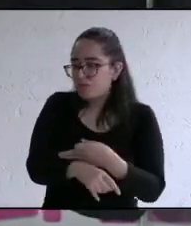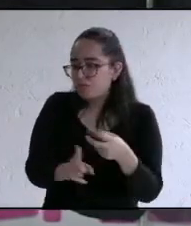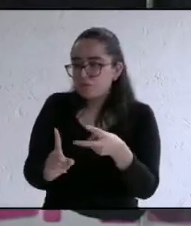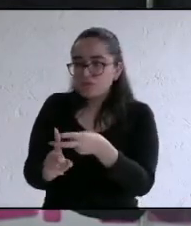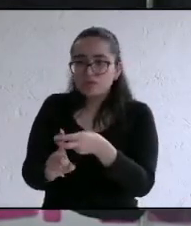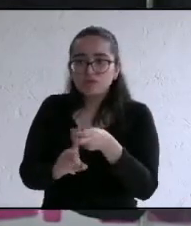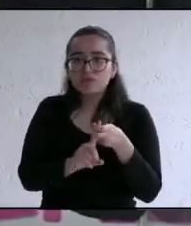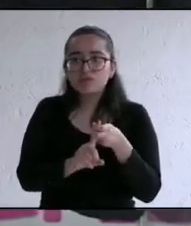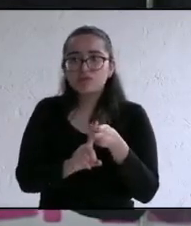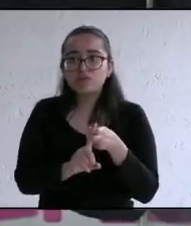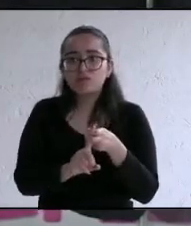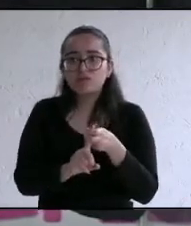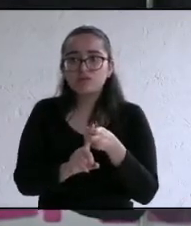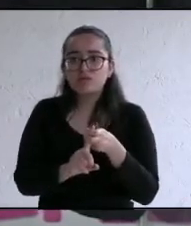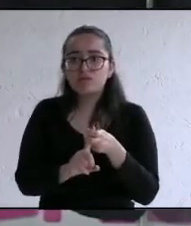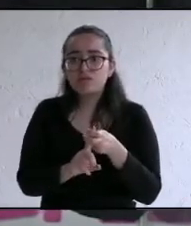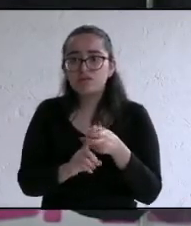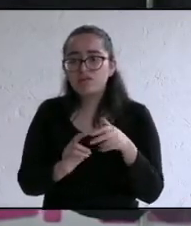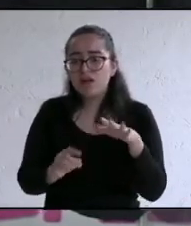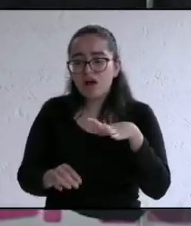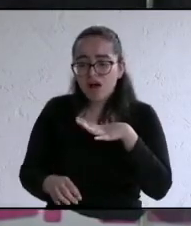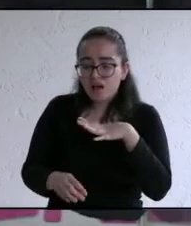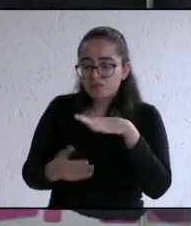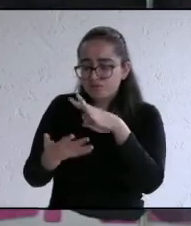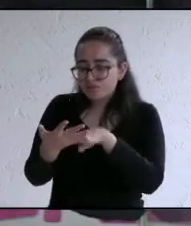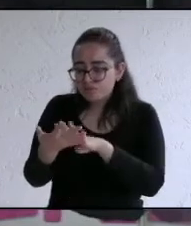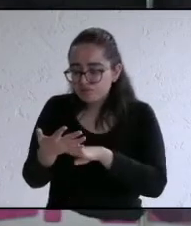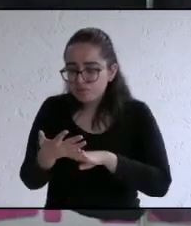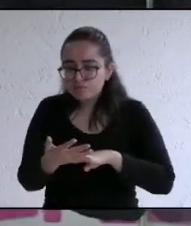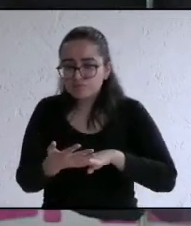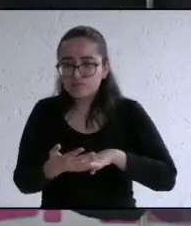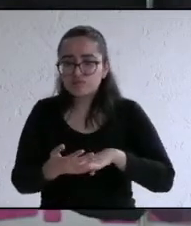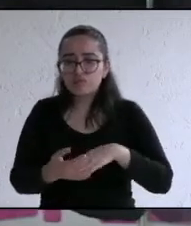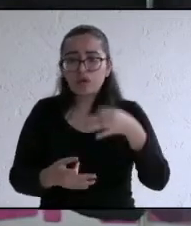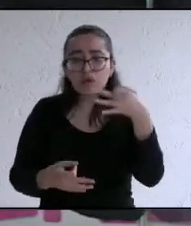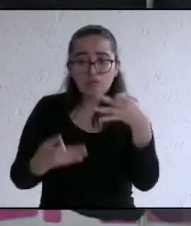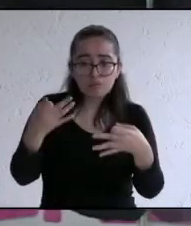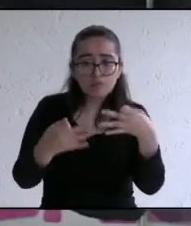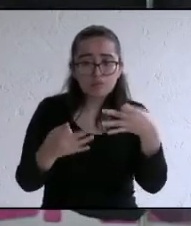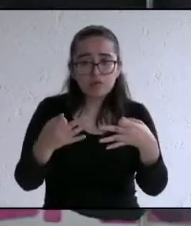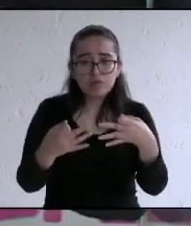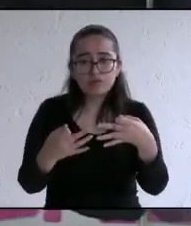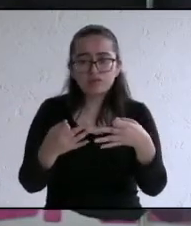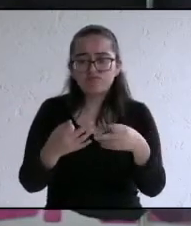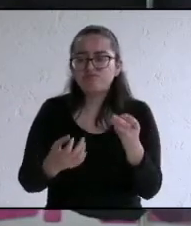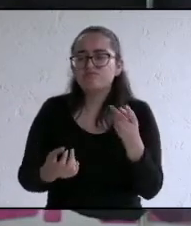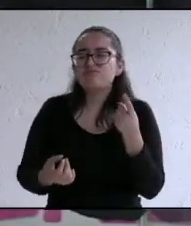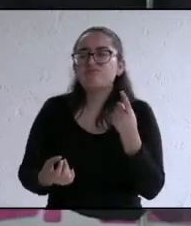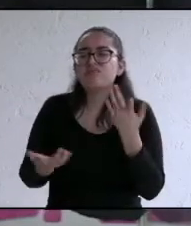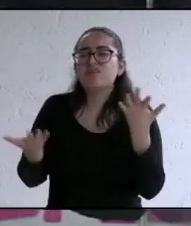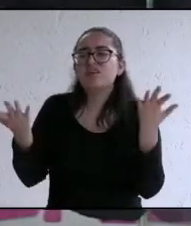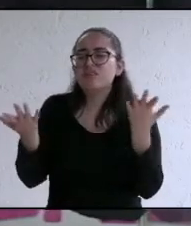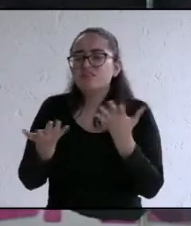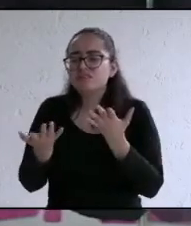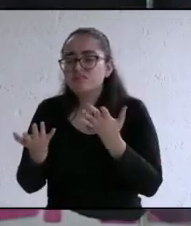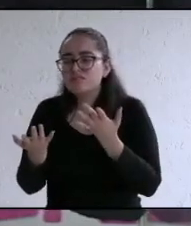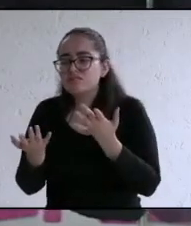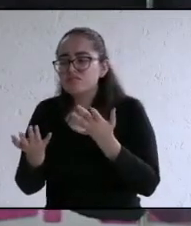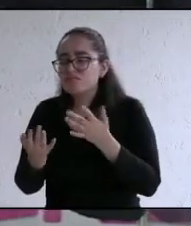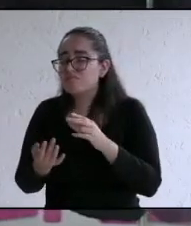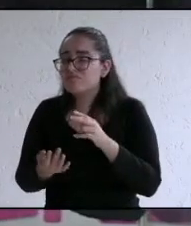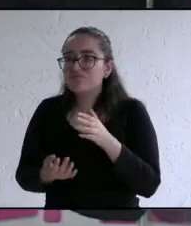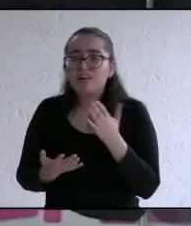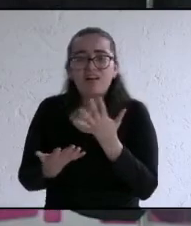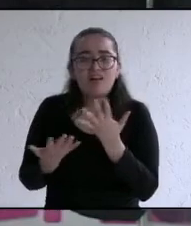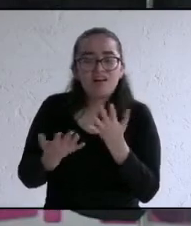desaparecido y que hay expedientes ahí pendientes el ministerio público o ahora el fiscal que ha hecho estaba ahí al frente tampoco nunca